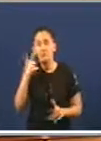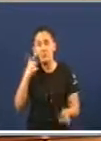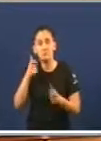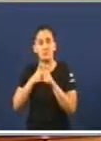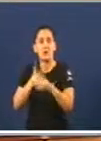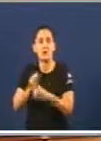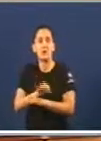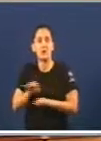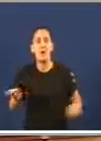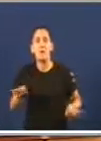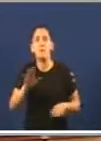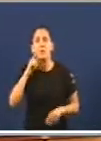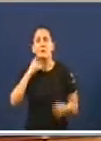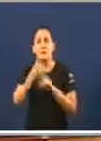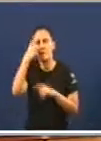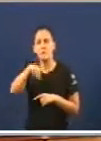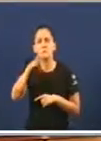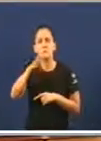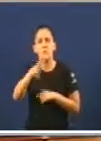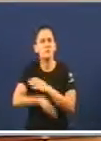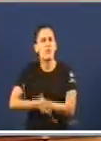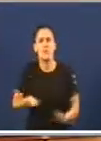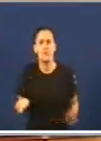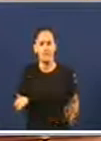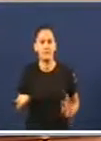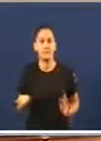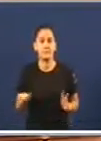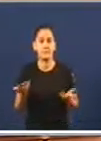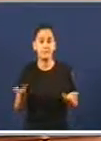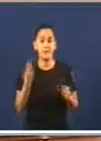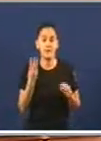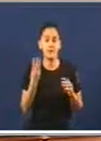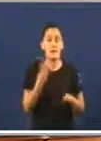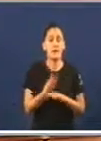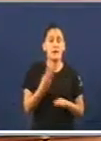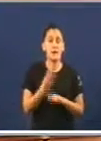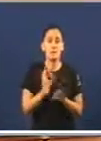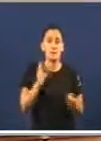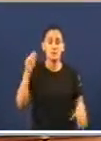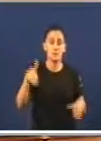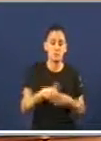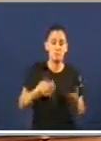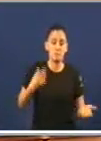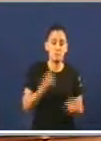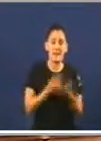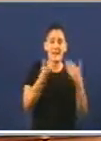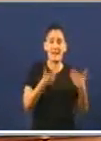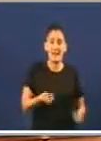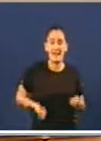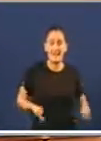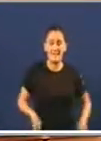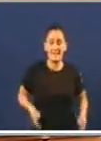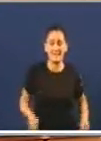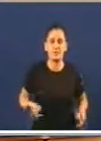para saber por qué non está sendo así. O Parlamento sufragase con impostos de todas e de todos os